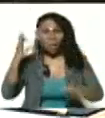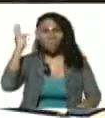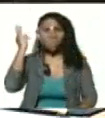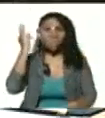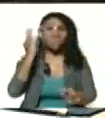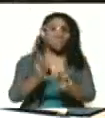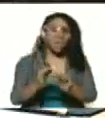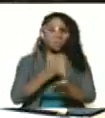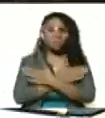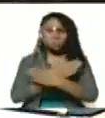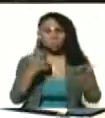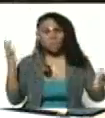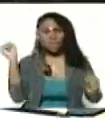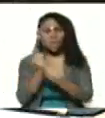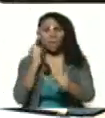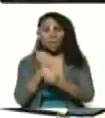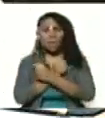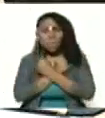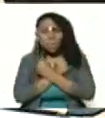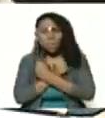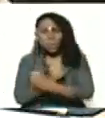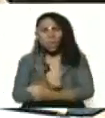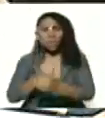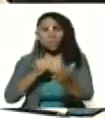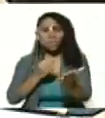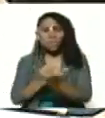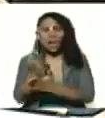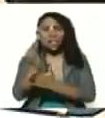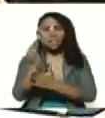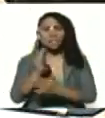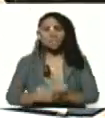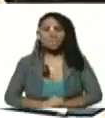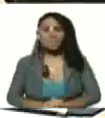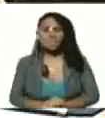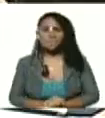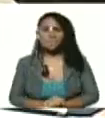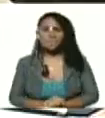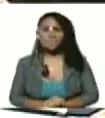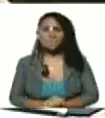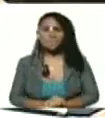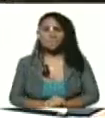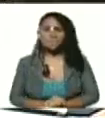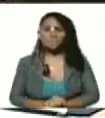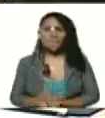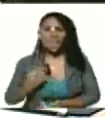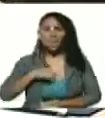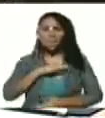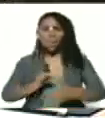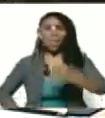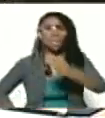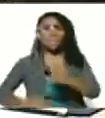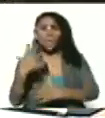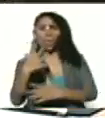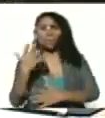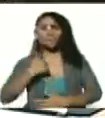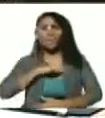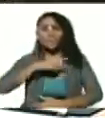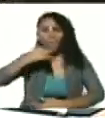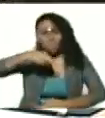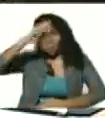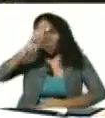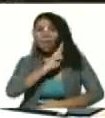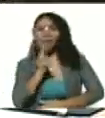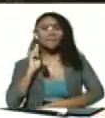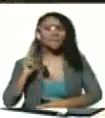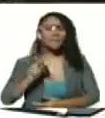con la solidaridad, el trabajo y el amor y la lealtad a nuestros fundadores, a nuestros padres y a